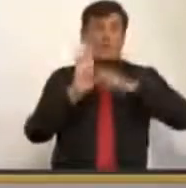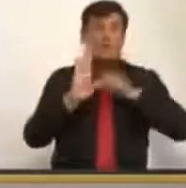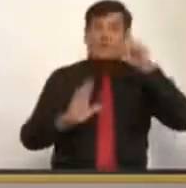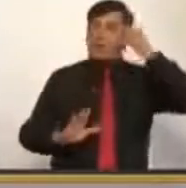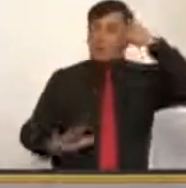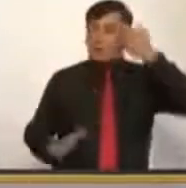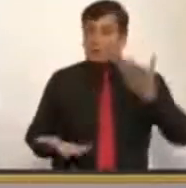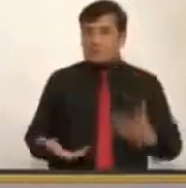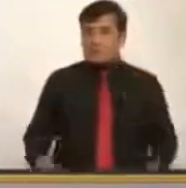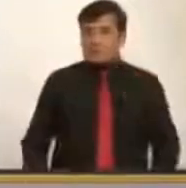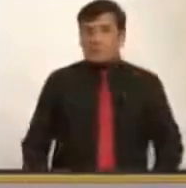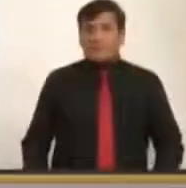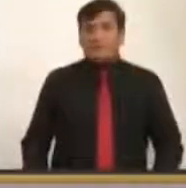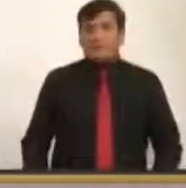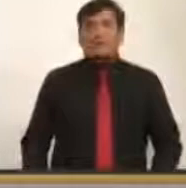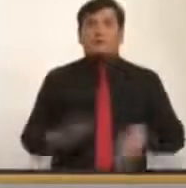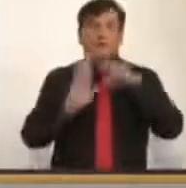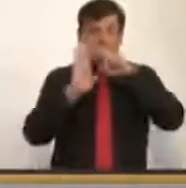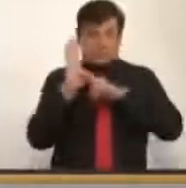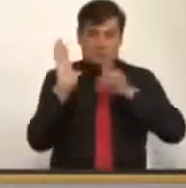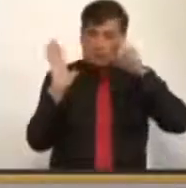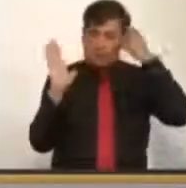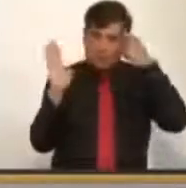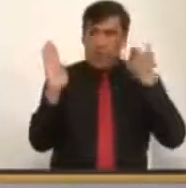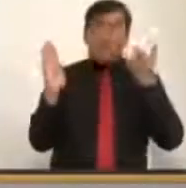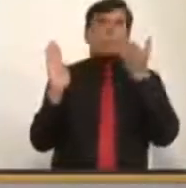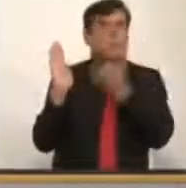Y el reglamento del Congreso no permite...